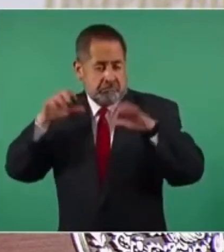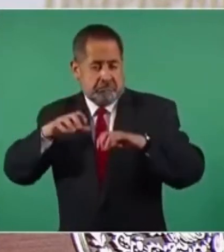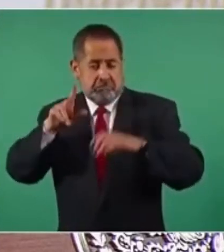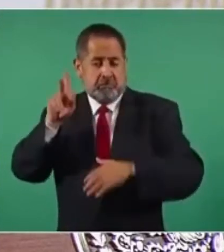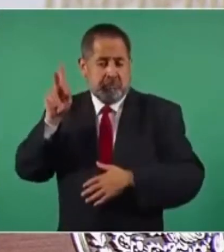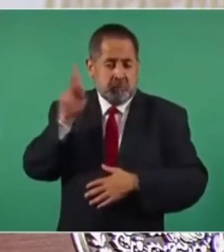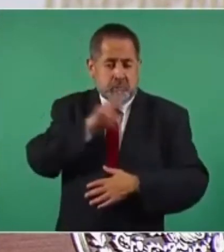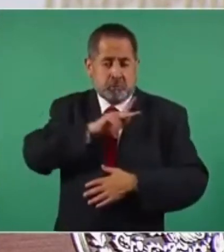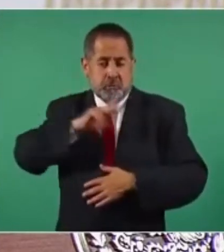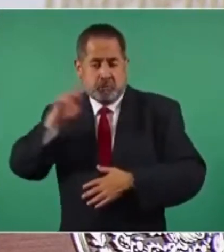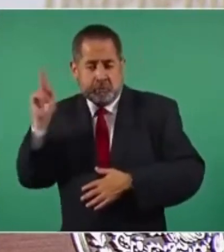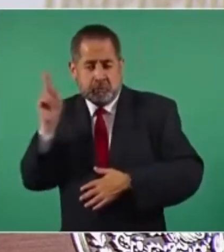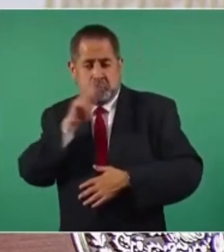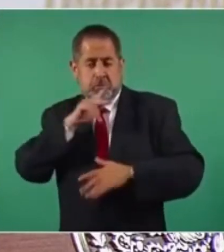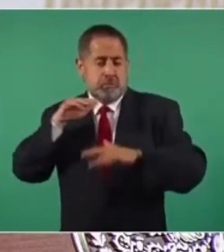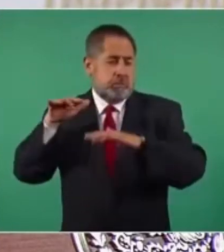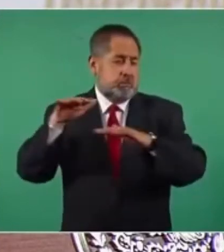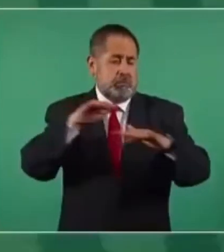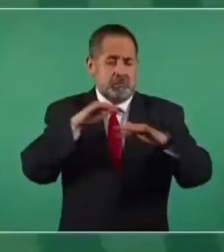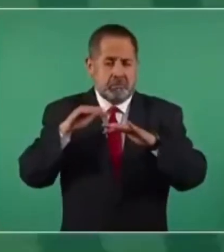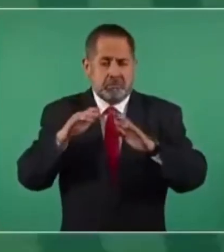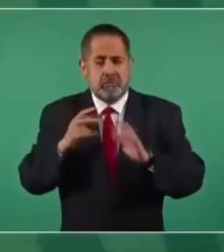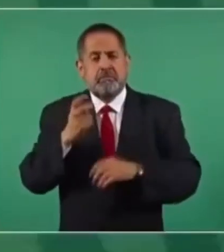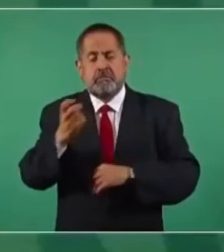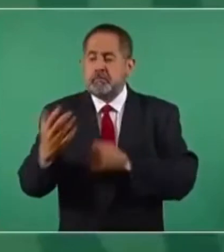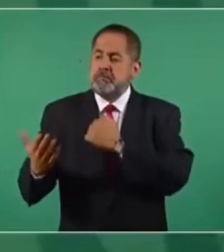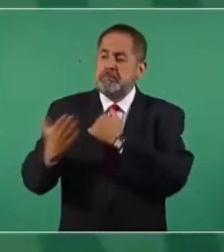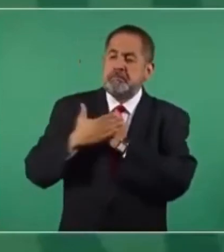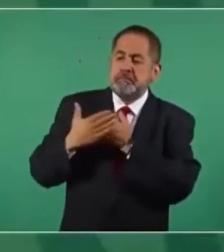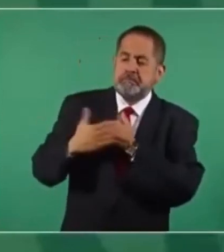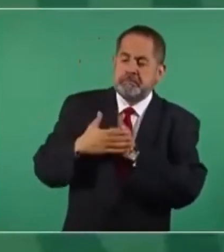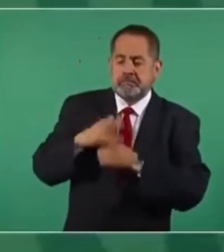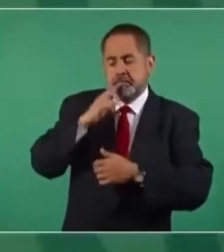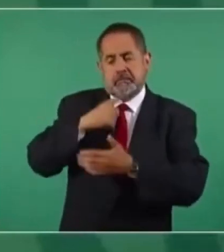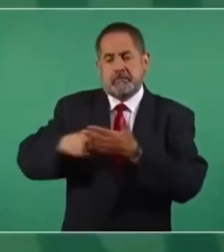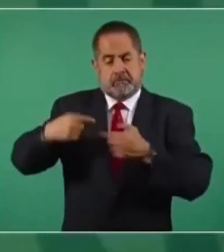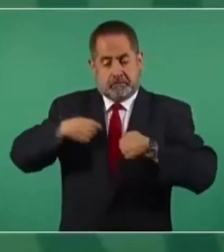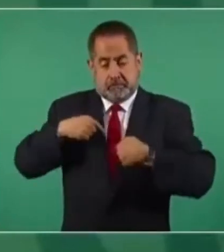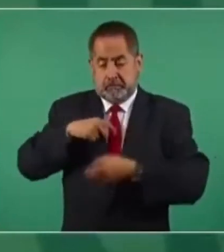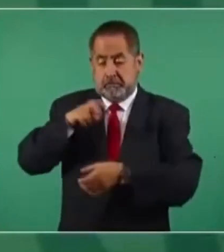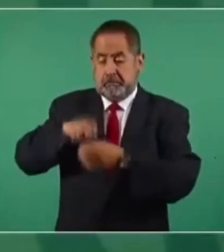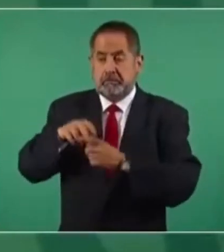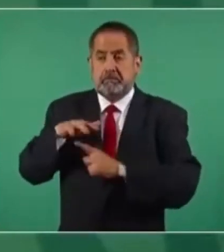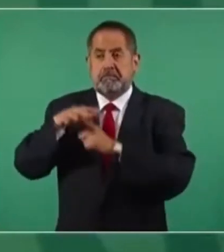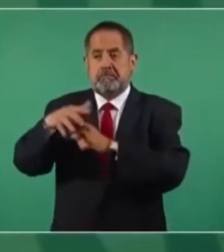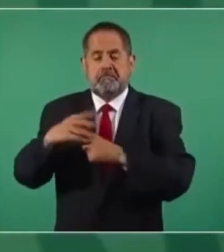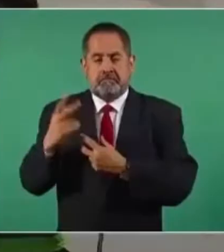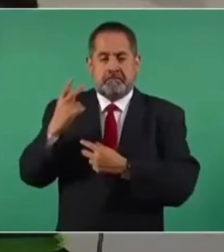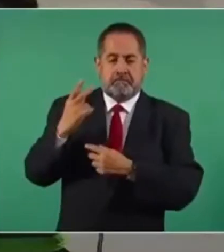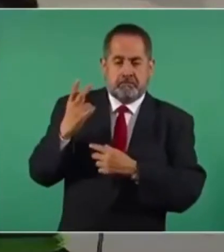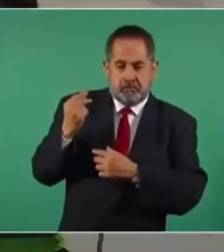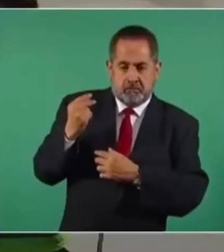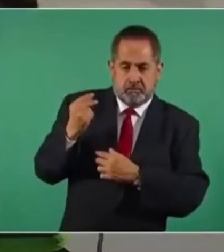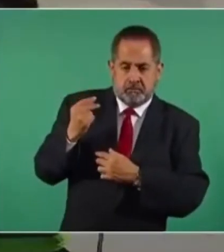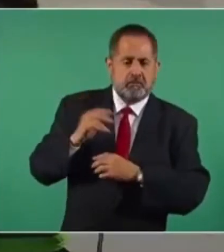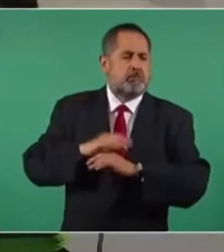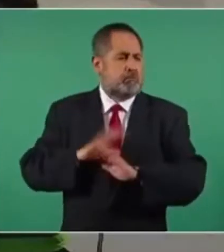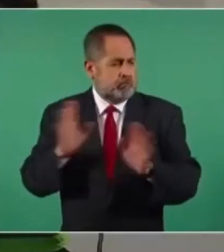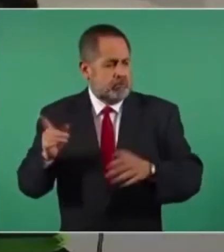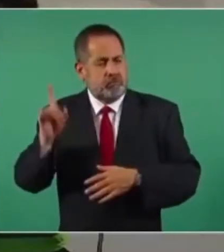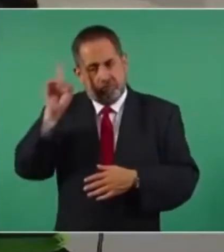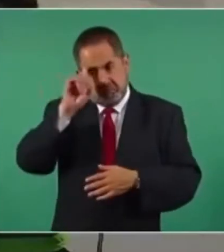mucho viento y se tomó la decisión de cancelar el sobrevuelo. Ellos me